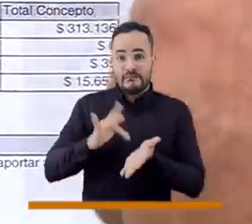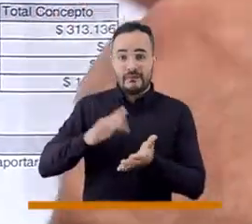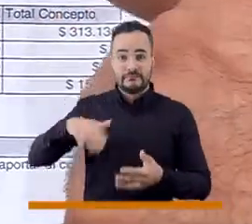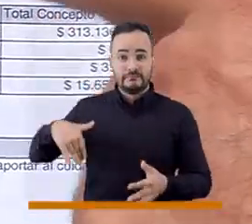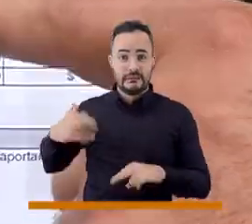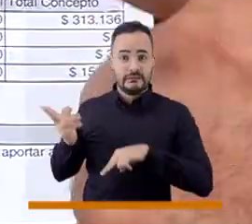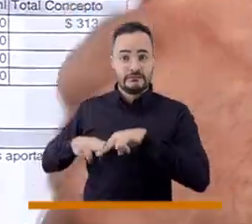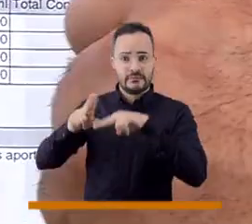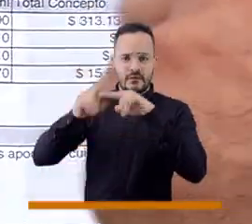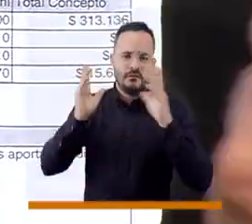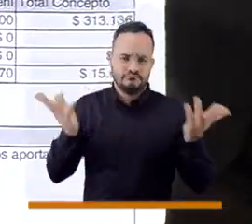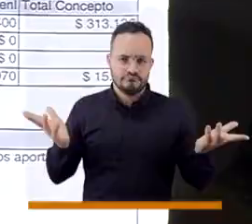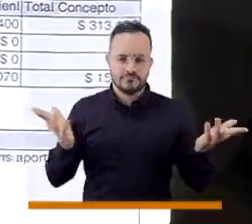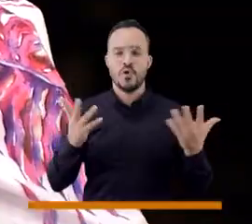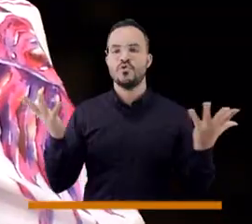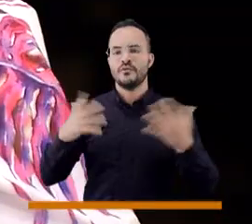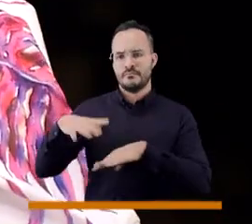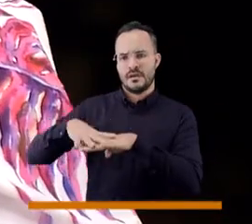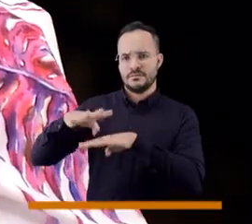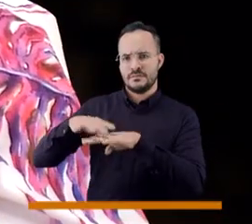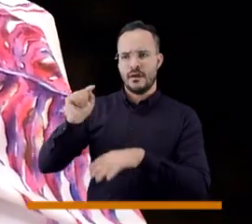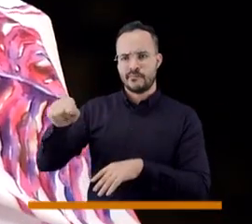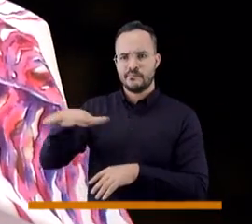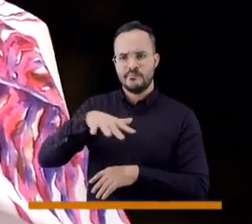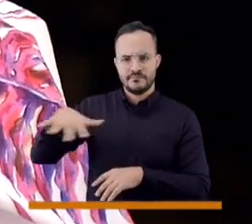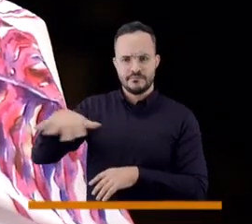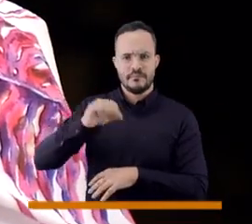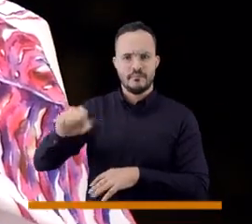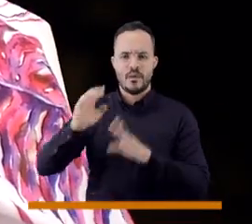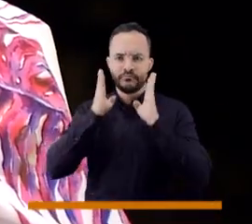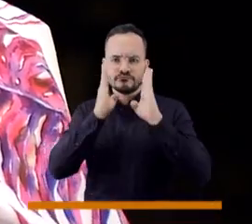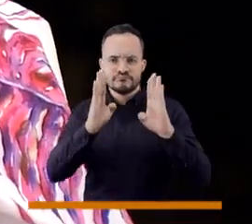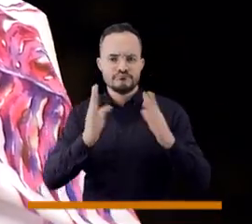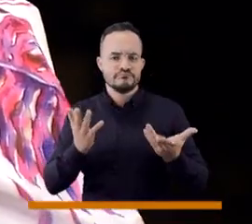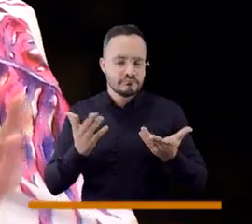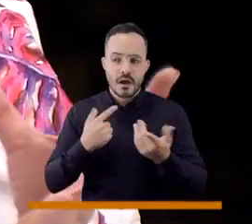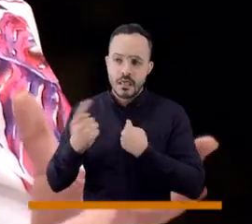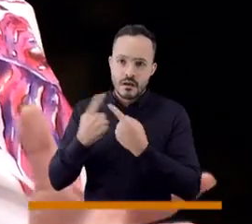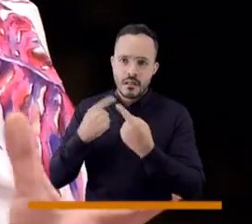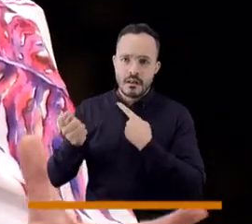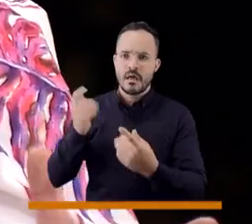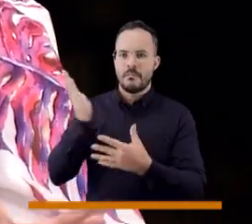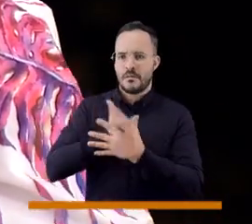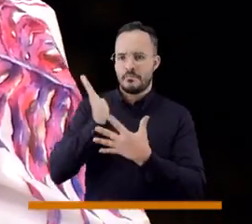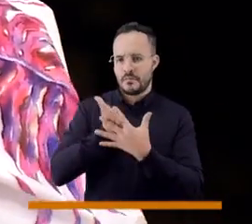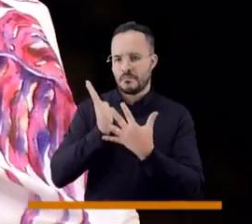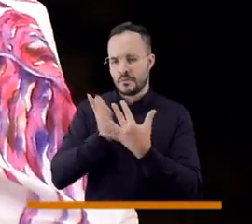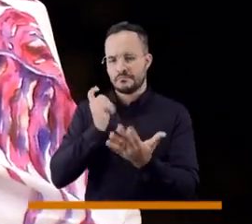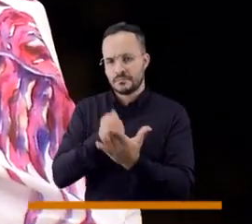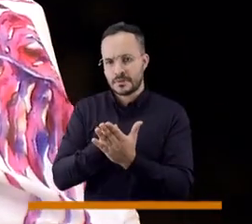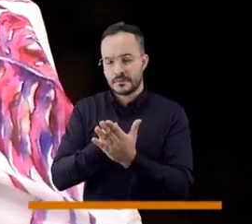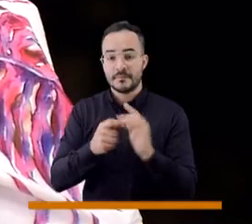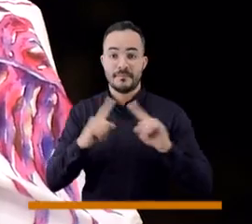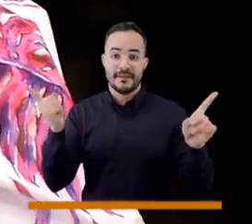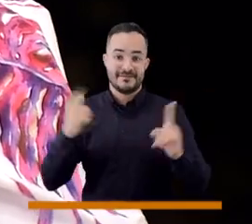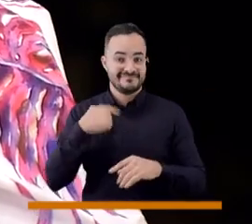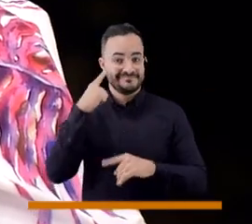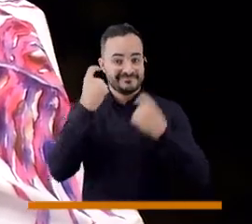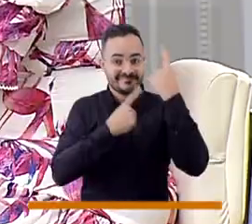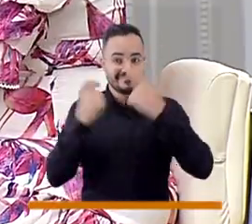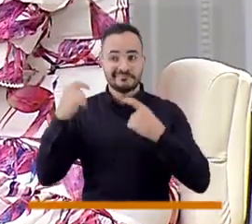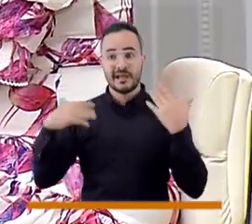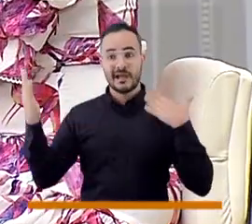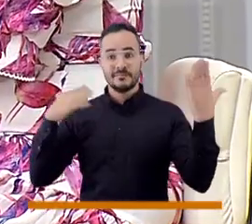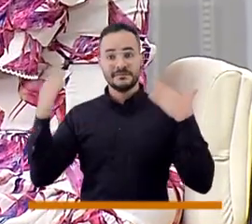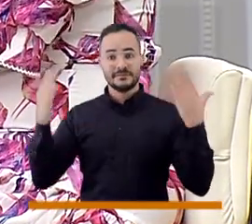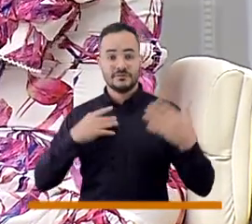mora. Hay unos acuerdos de pago que se pueden hacer, se hacen en Plaza Mayor también. Bien, esa es una opción por cuotas, pero de todas